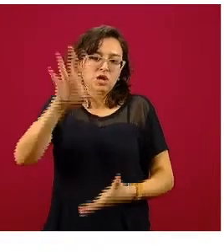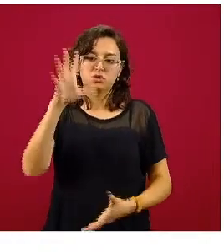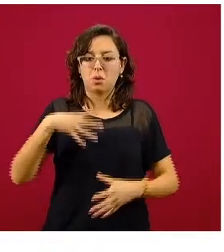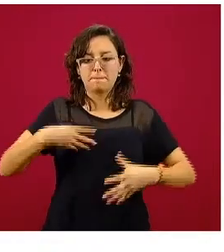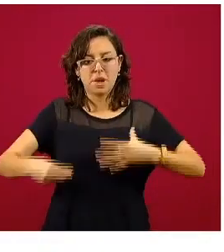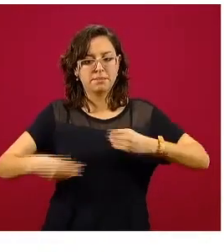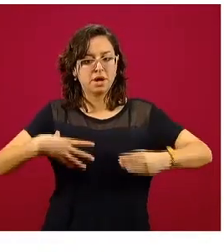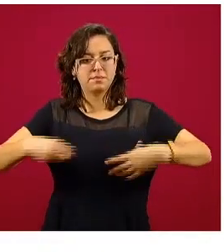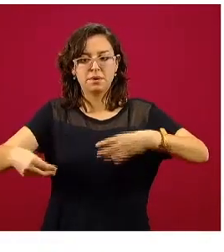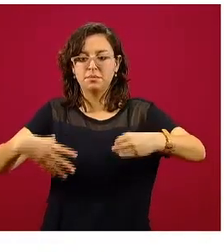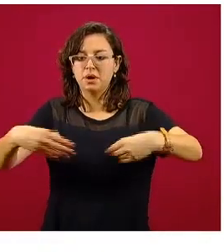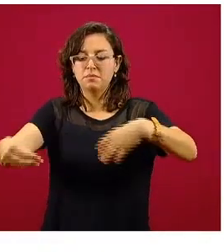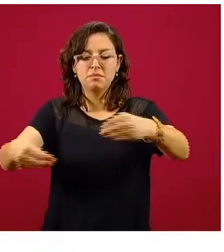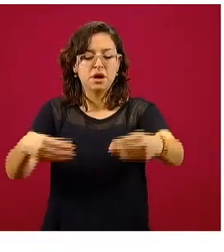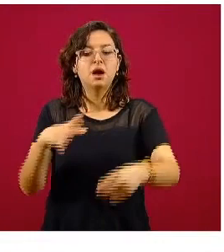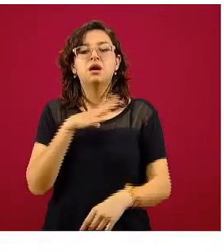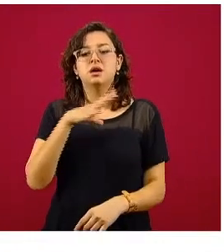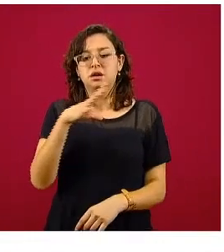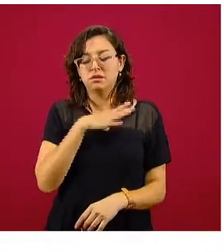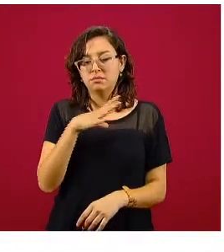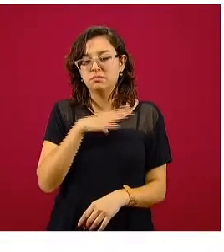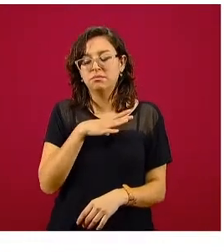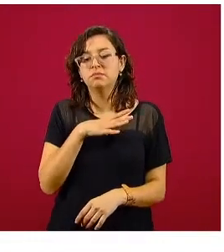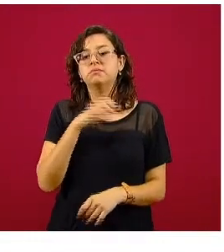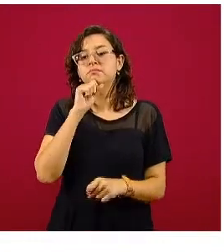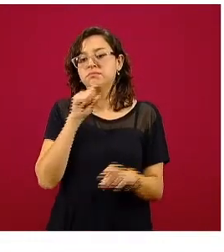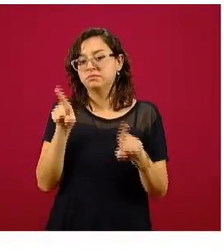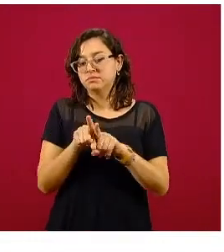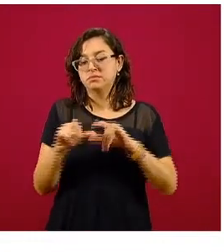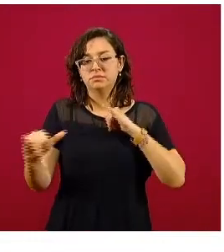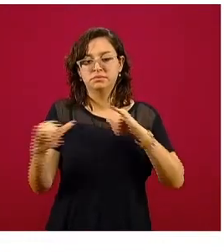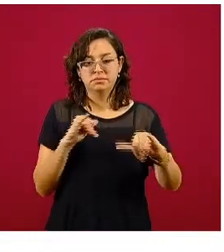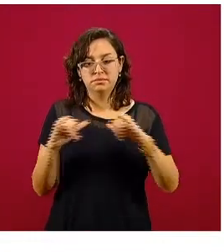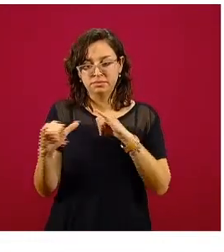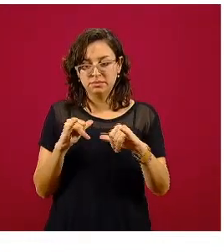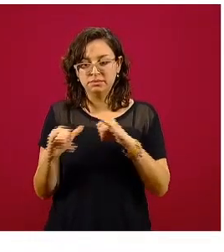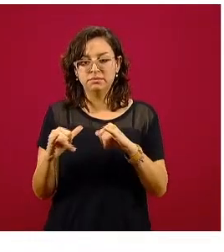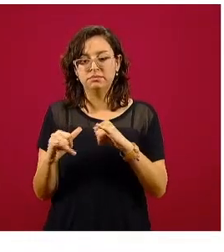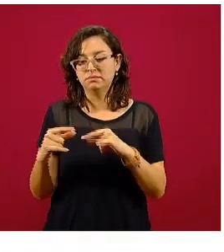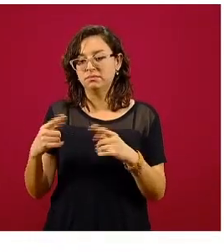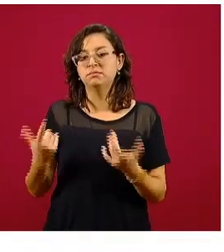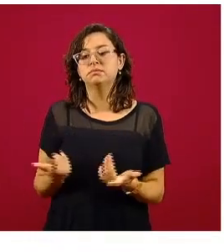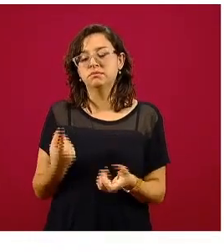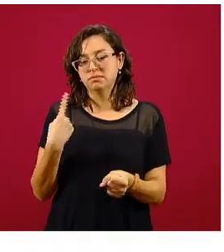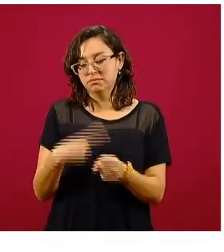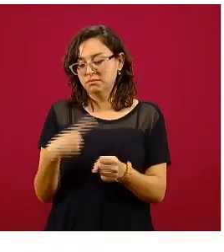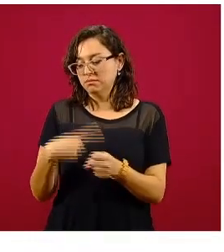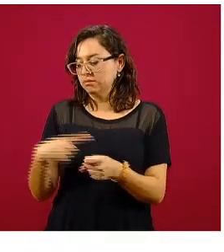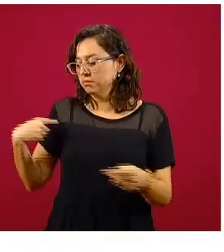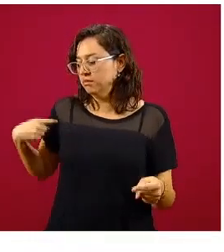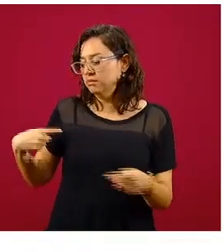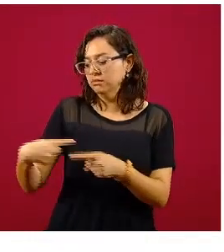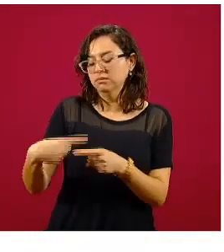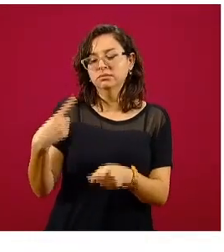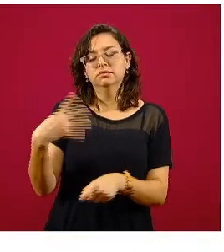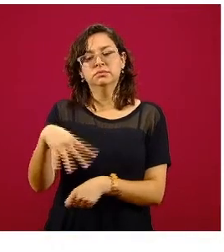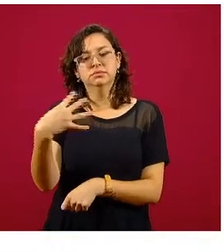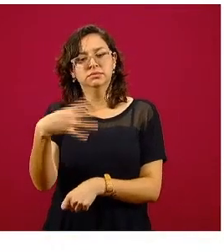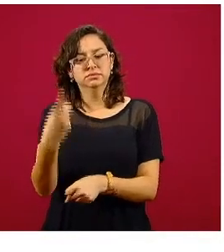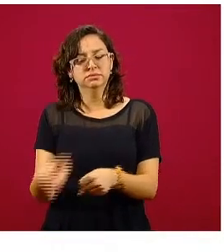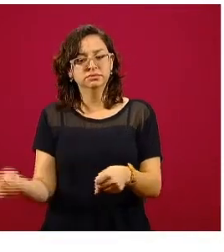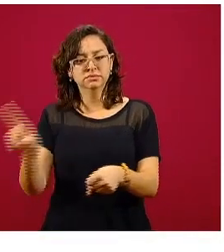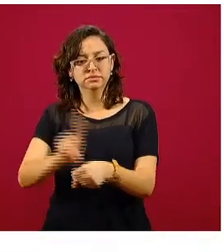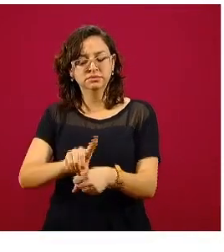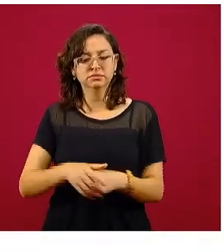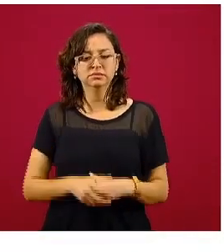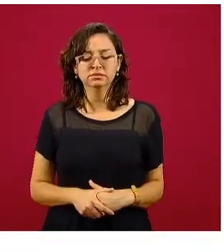transmisión y de contagios, dado que además este mapa está ajustado precisamente a los casos de los últimos 14